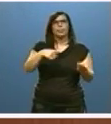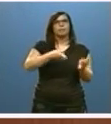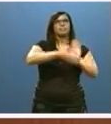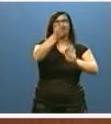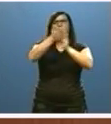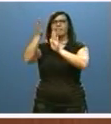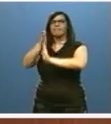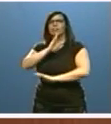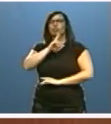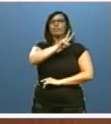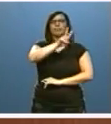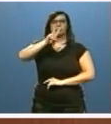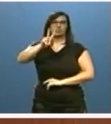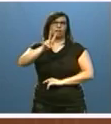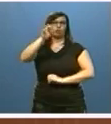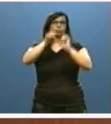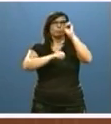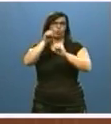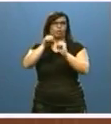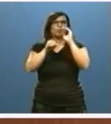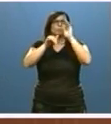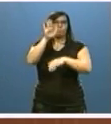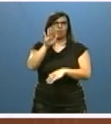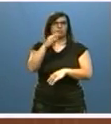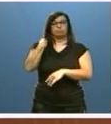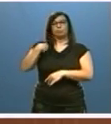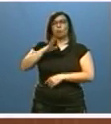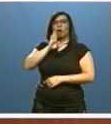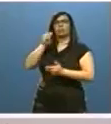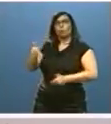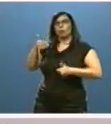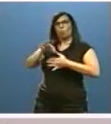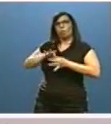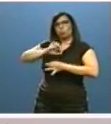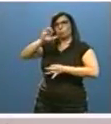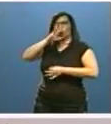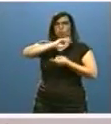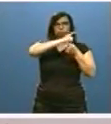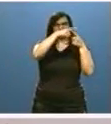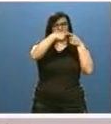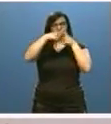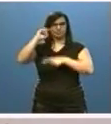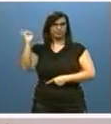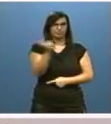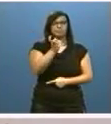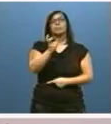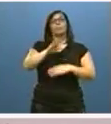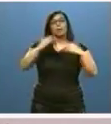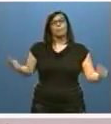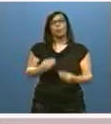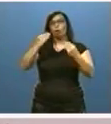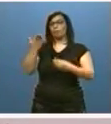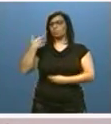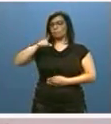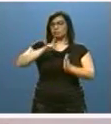puntos más de los países ajenos a la Unión Europea. Para reforzar estas tendencias, el pasado mes de abril